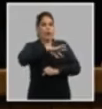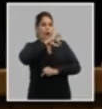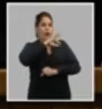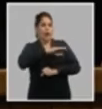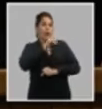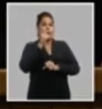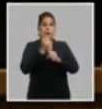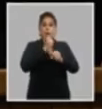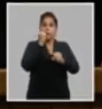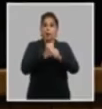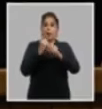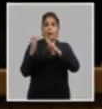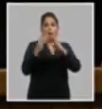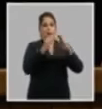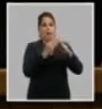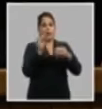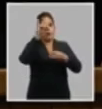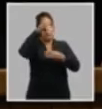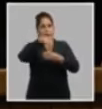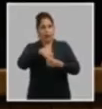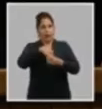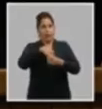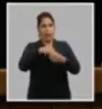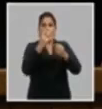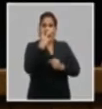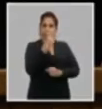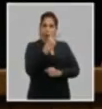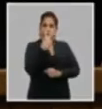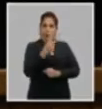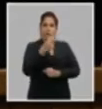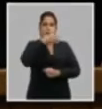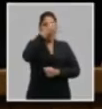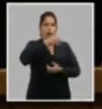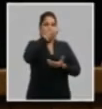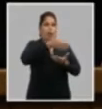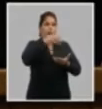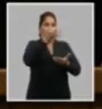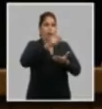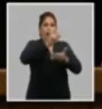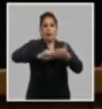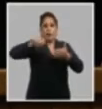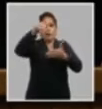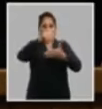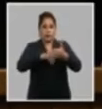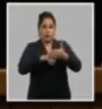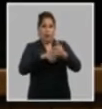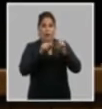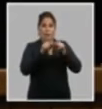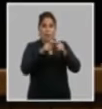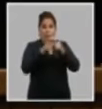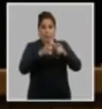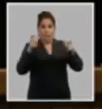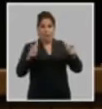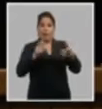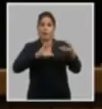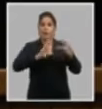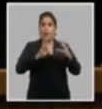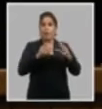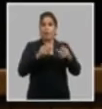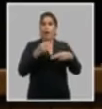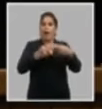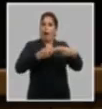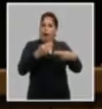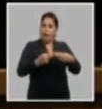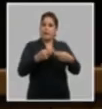el trabajo comunitario integrado la atención a los planteamientos de los electores la ampliación de los mecanismos de